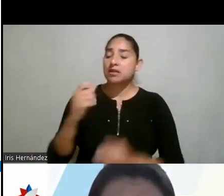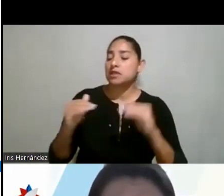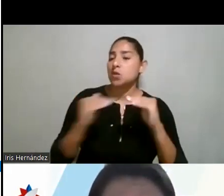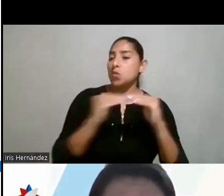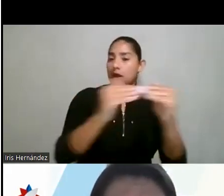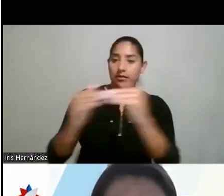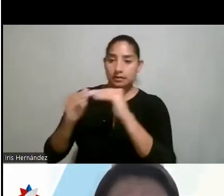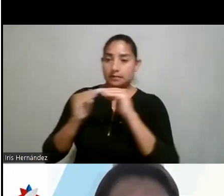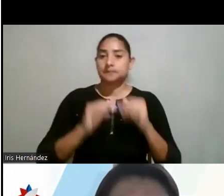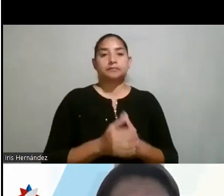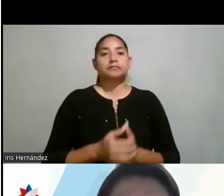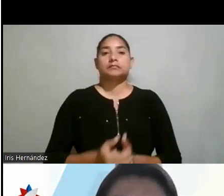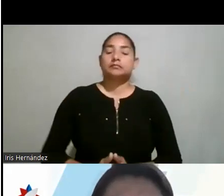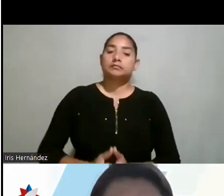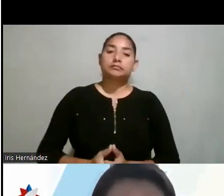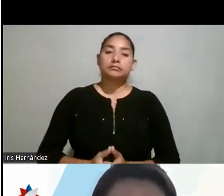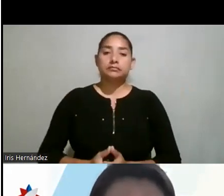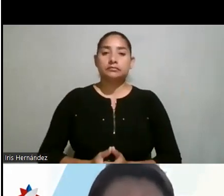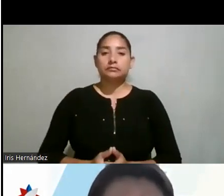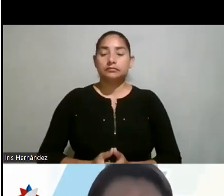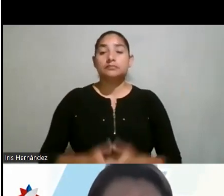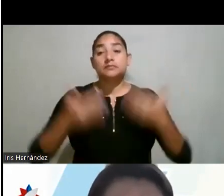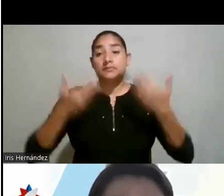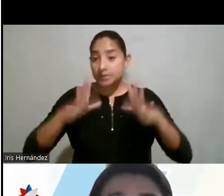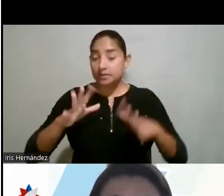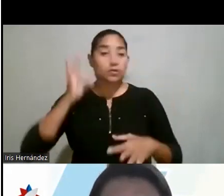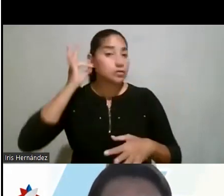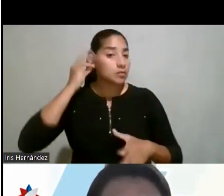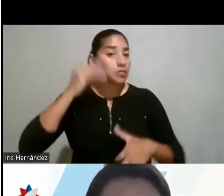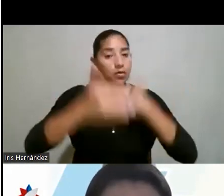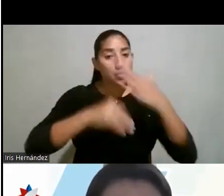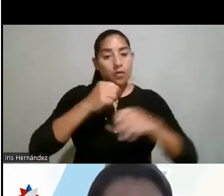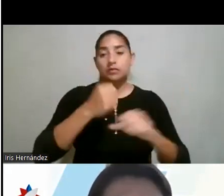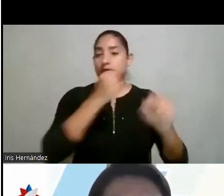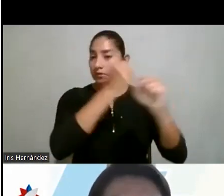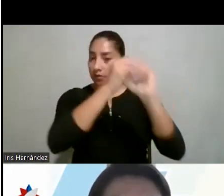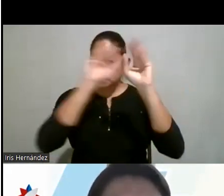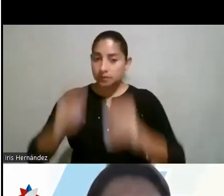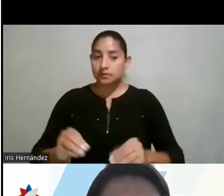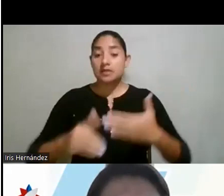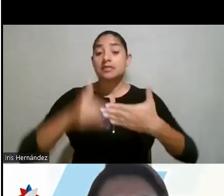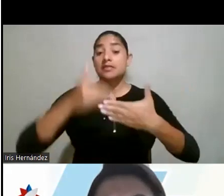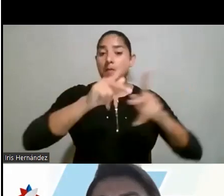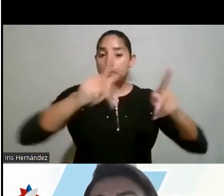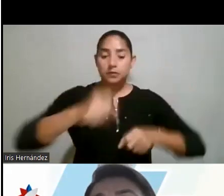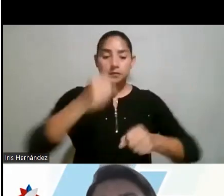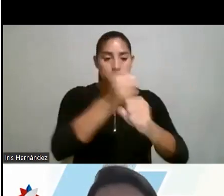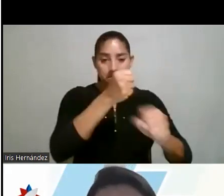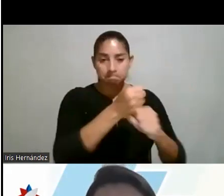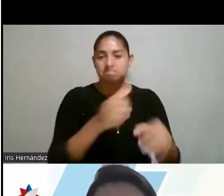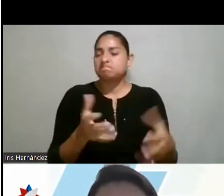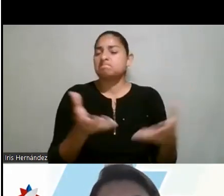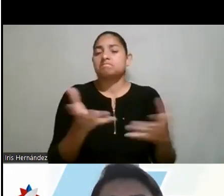equidad. En el caso, ya cuando las mujeres han sido formadas, que viene la etapa laboral, entonces,